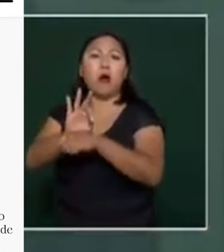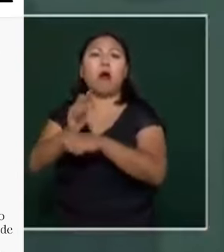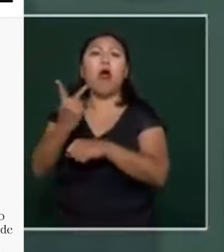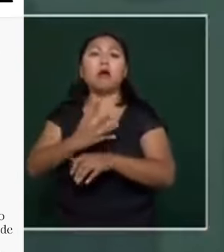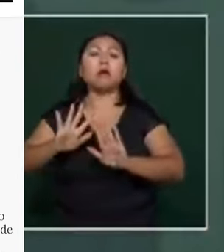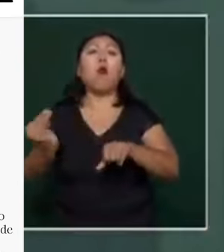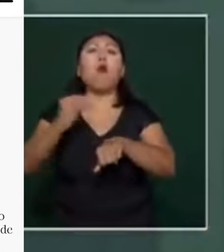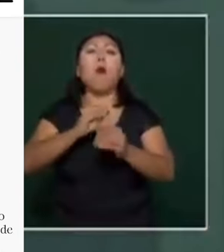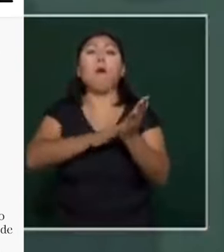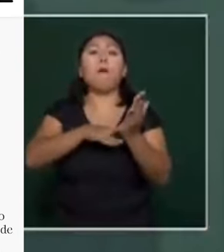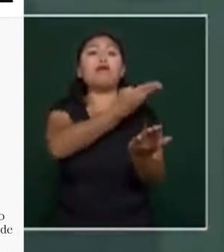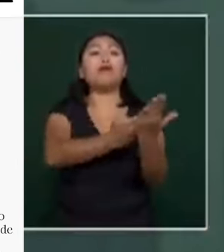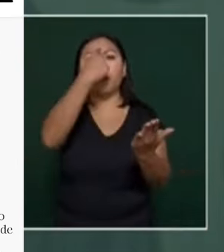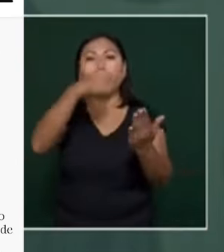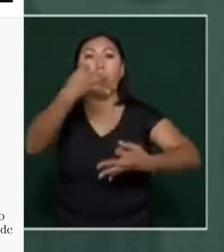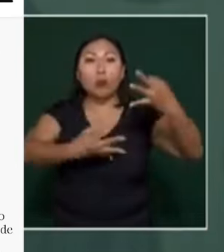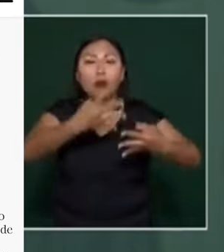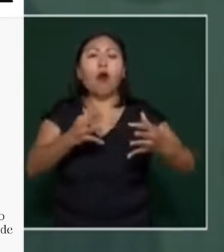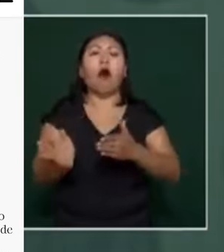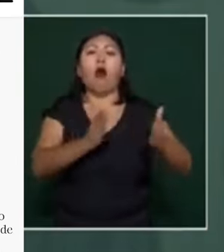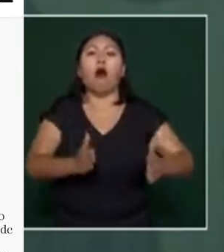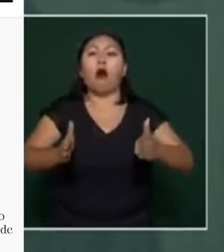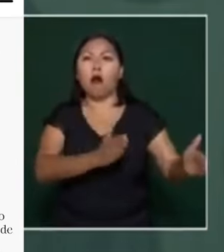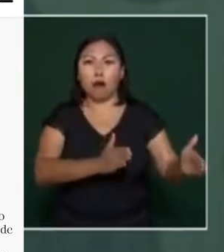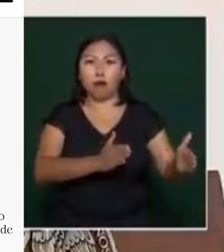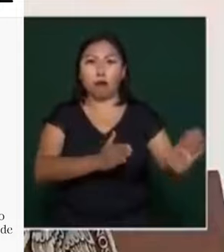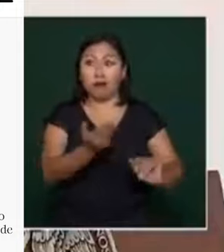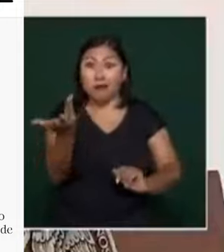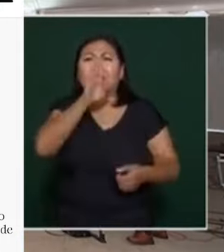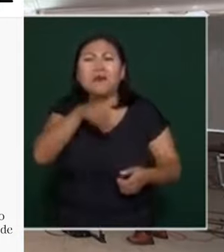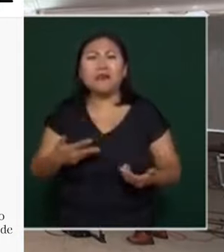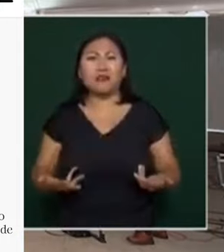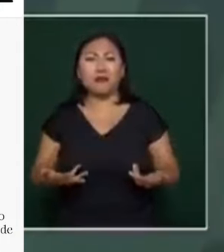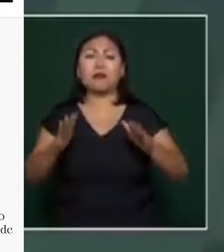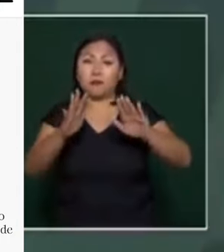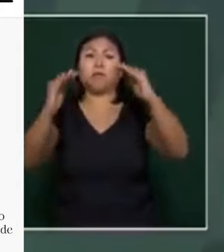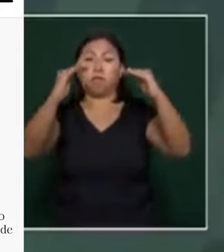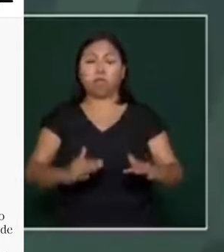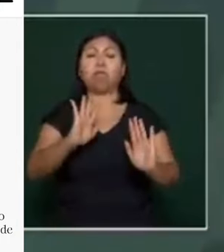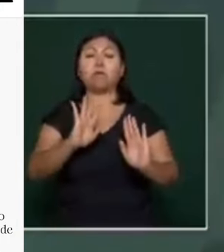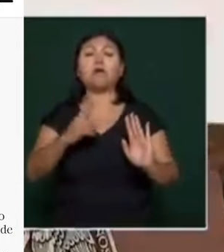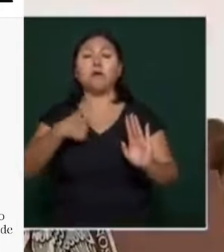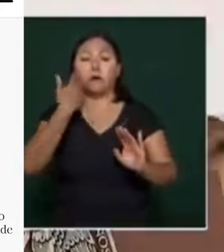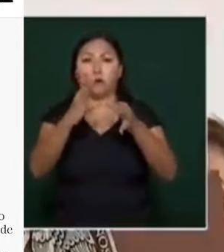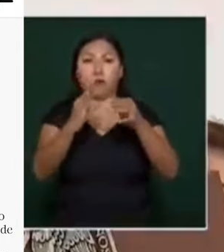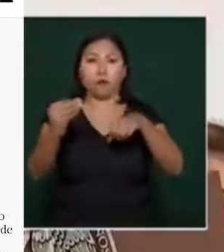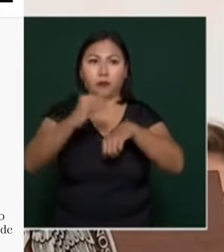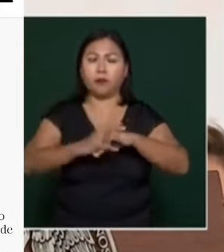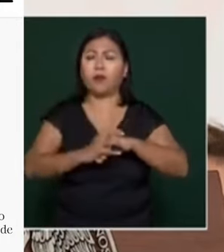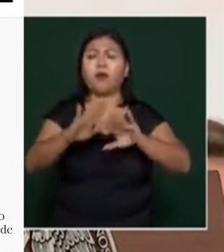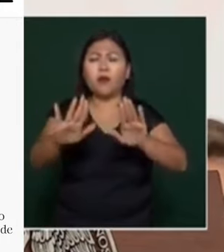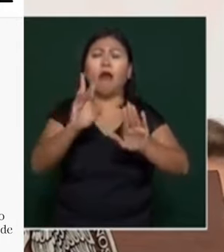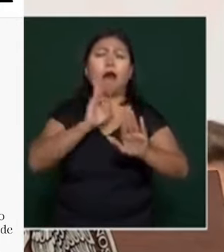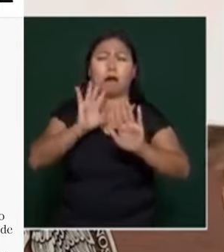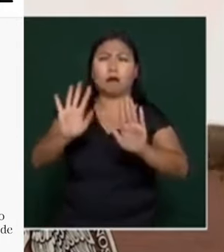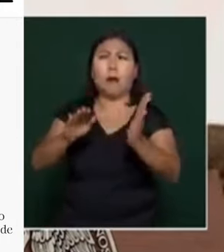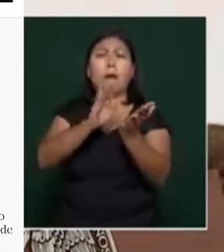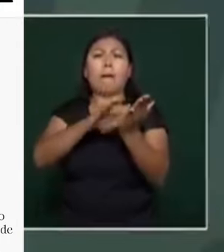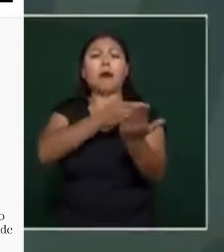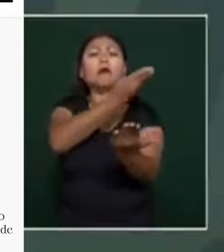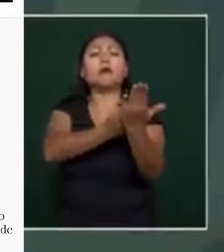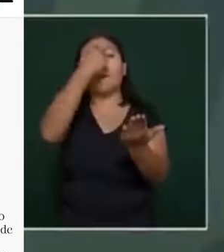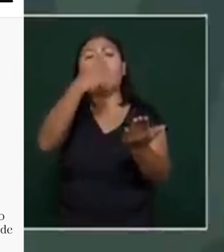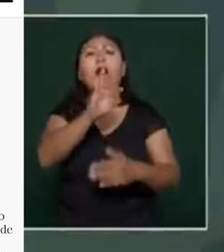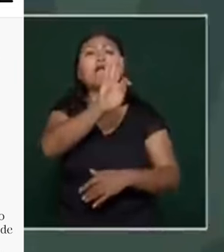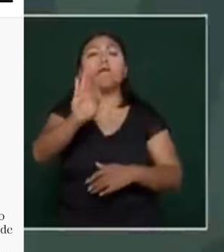promoviendo estos amparos y ellos mismos son los que están determinando la suspensión. Lo que hemos venido planteando es que hay suspensión de amparo cuando se presume que